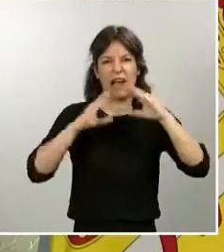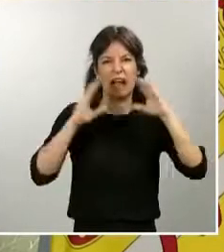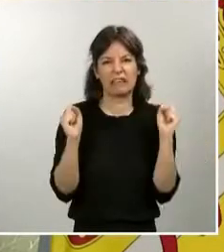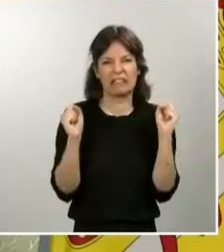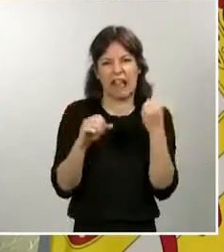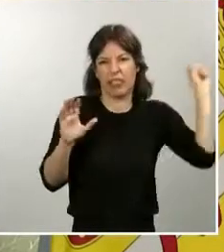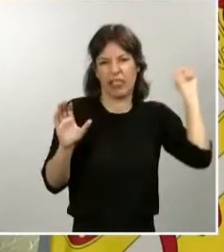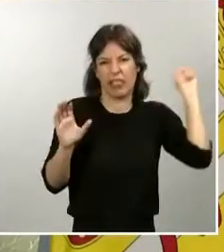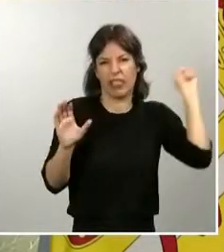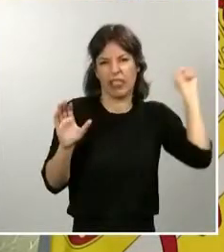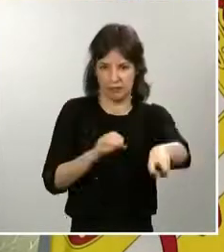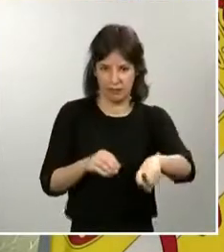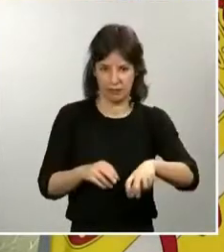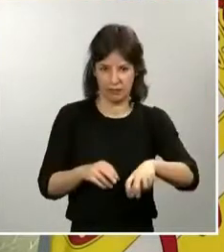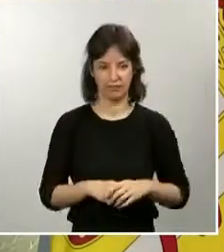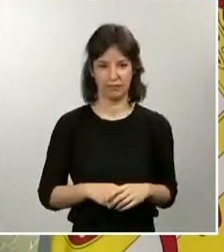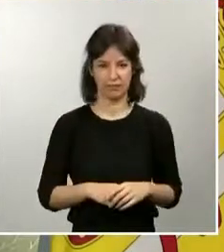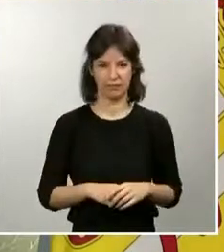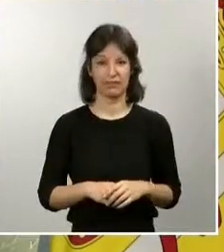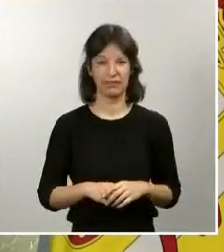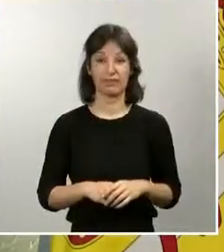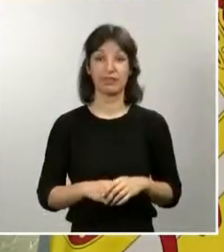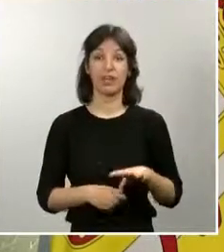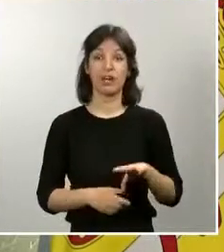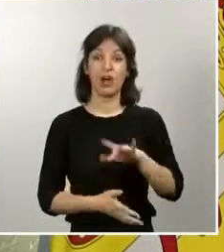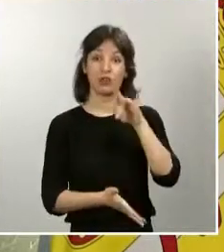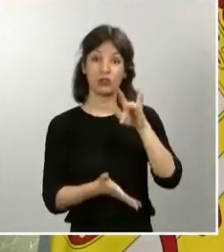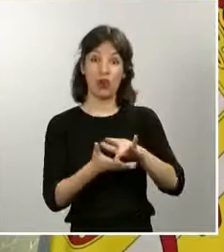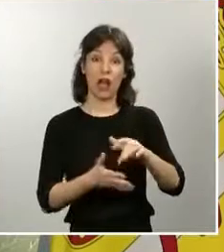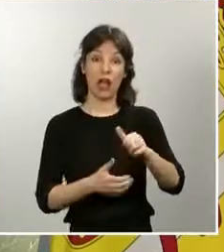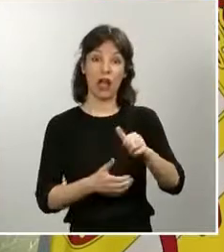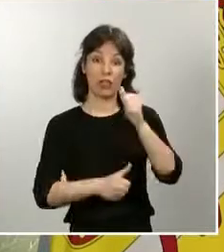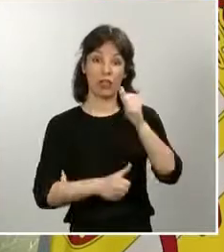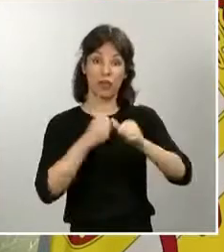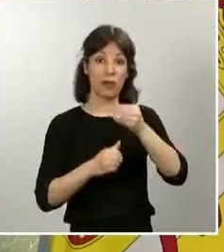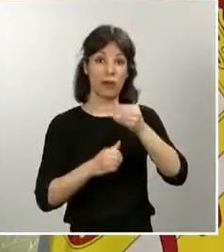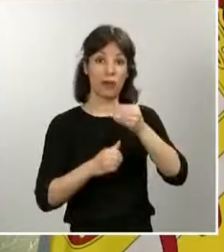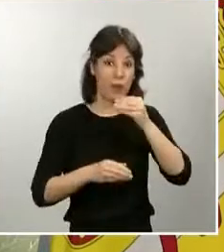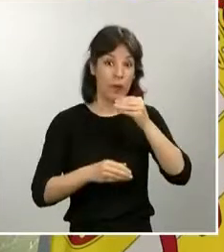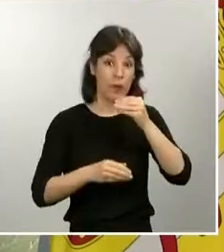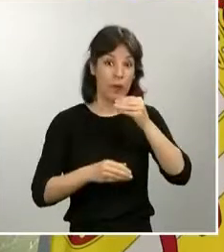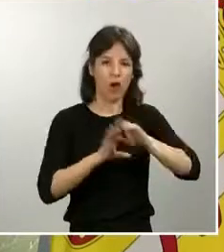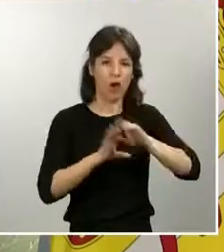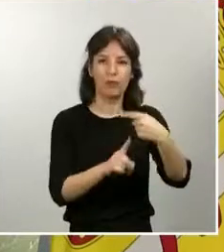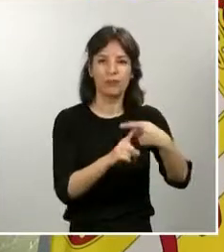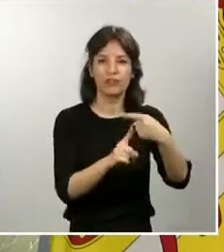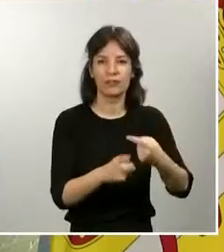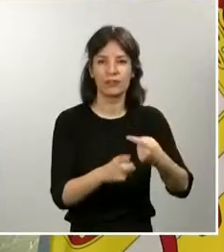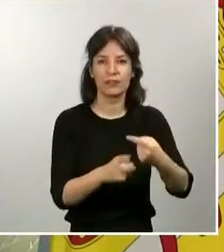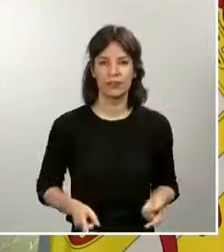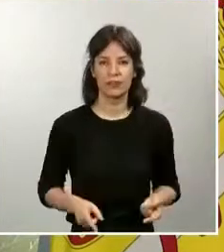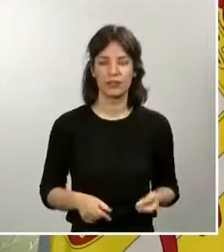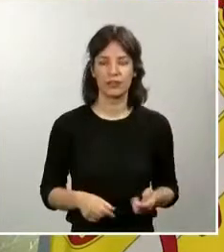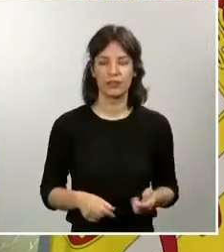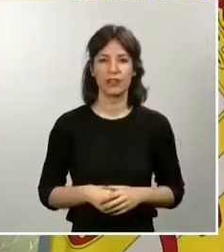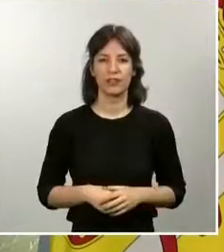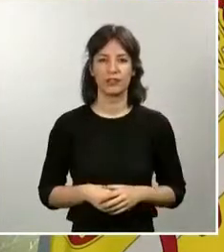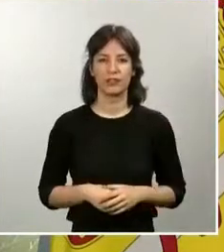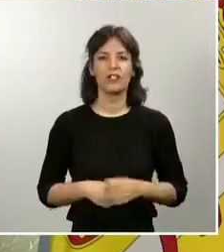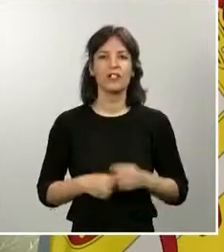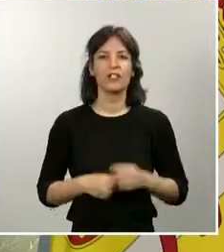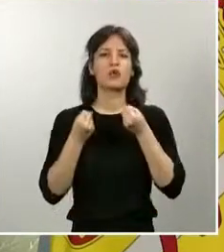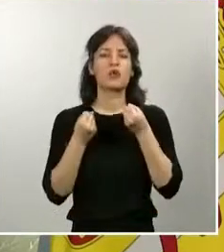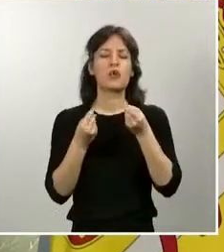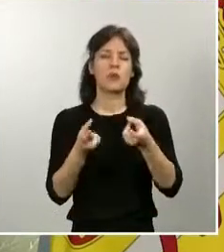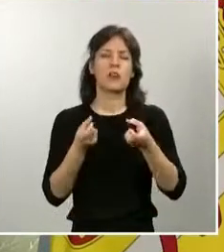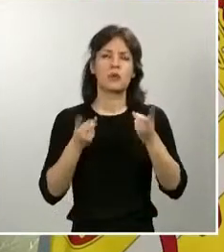Además, dio positivo en la prueba de alcoholemia. Pero más allá de estas cifras, quisiera continuar incidiendo